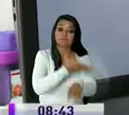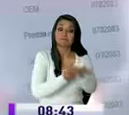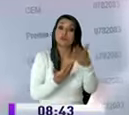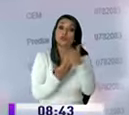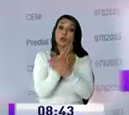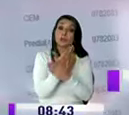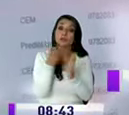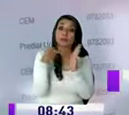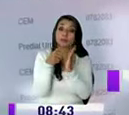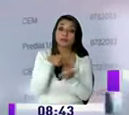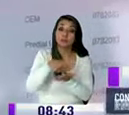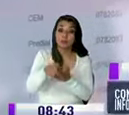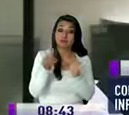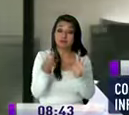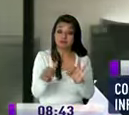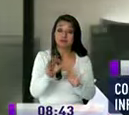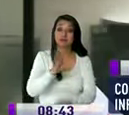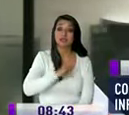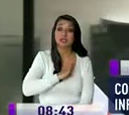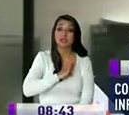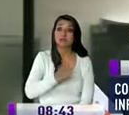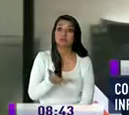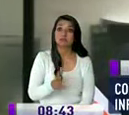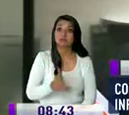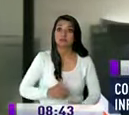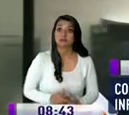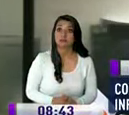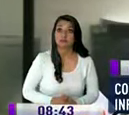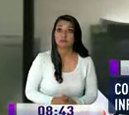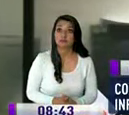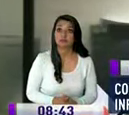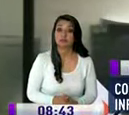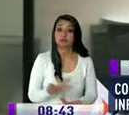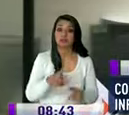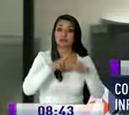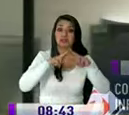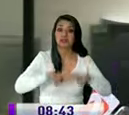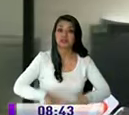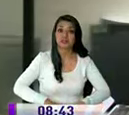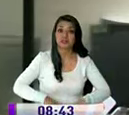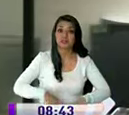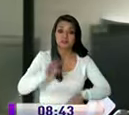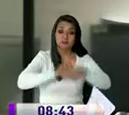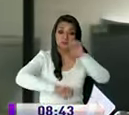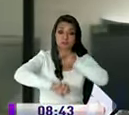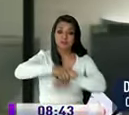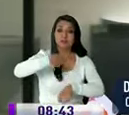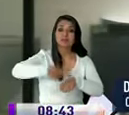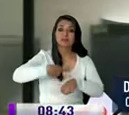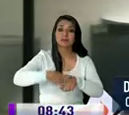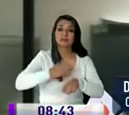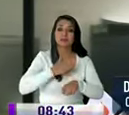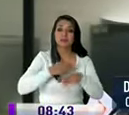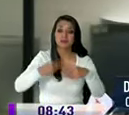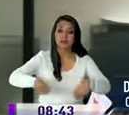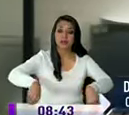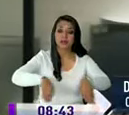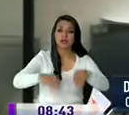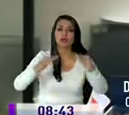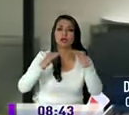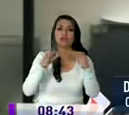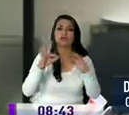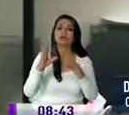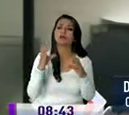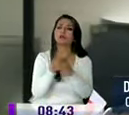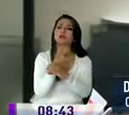estaría haciendo de manera técnica no realiza una revisión específica de mi predio sino que hace un